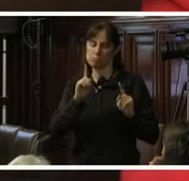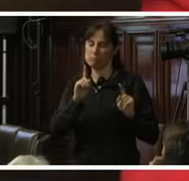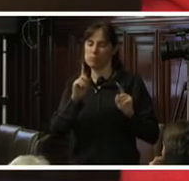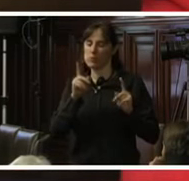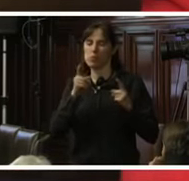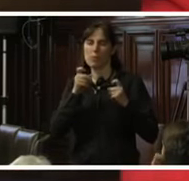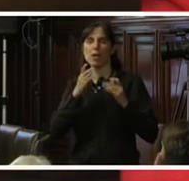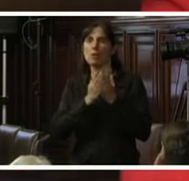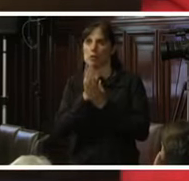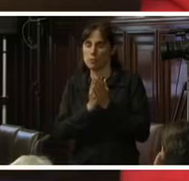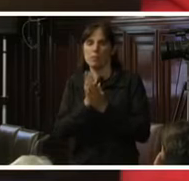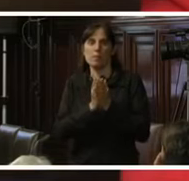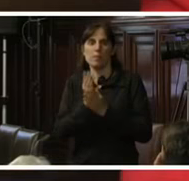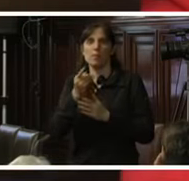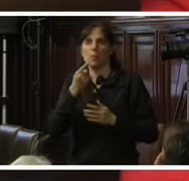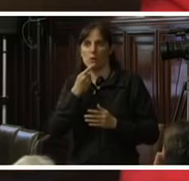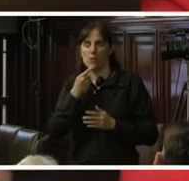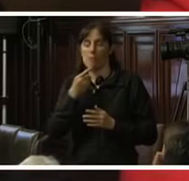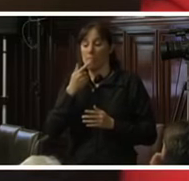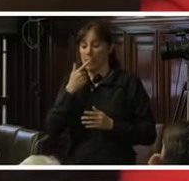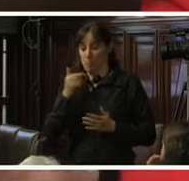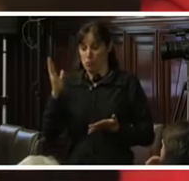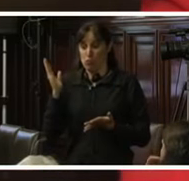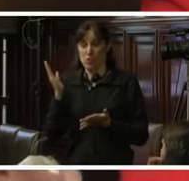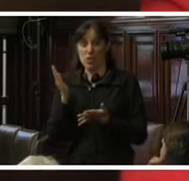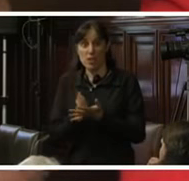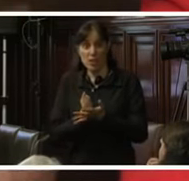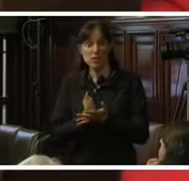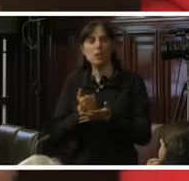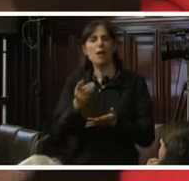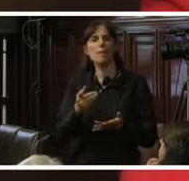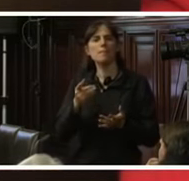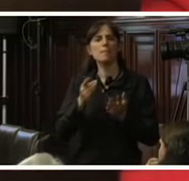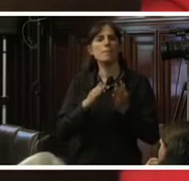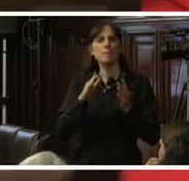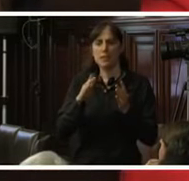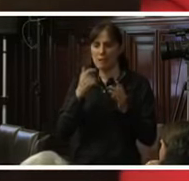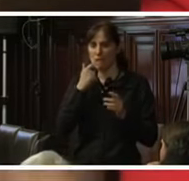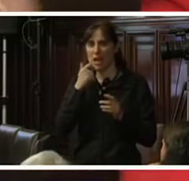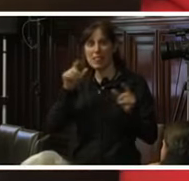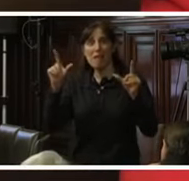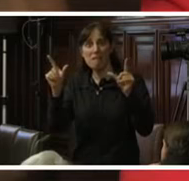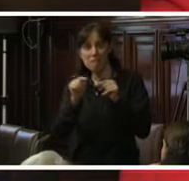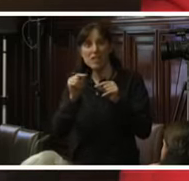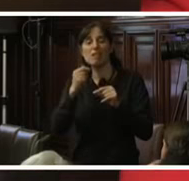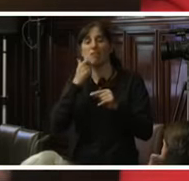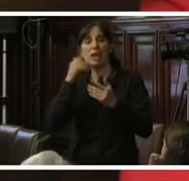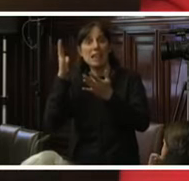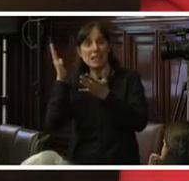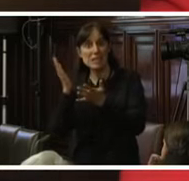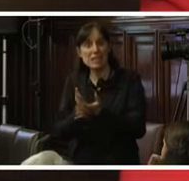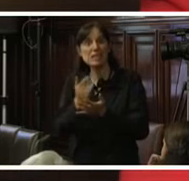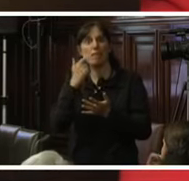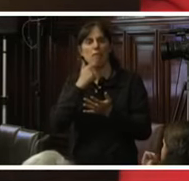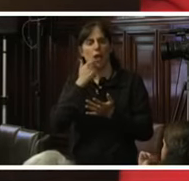que estamos haciendo pronunciamientos que van en contra de sus intereses, sin que los casos estén siquiera cerrados, buscando condicionar la